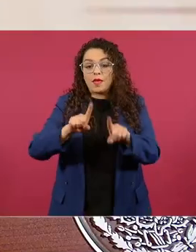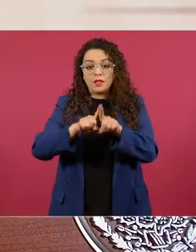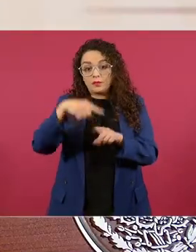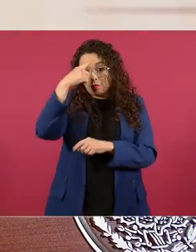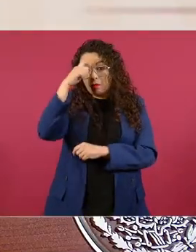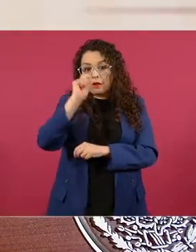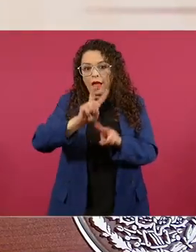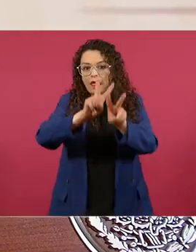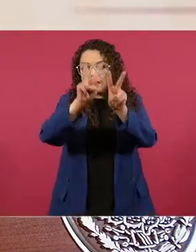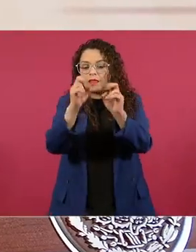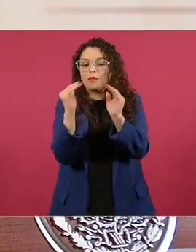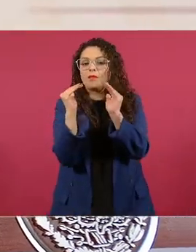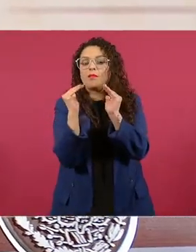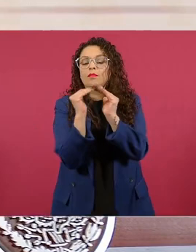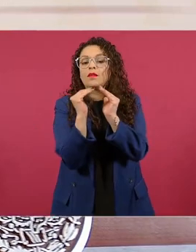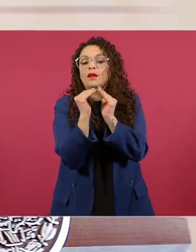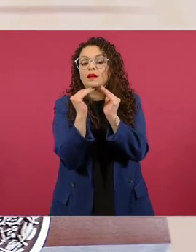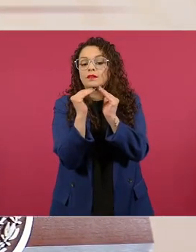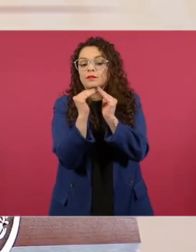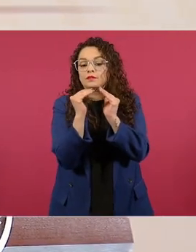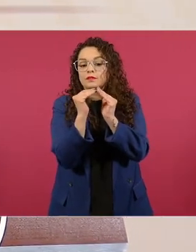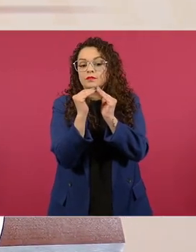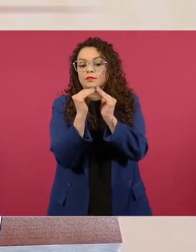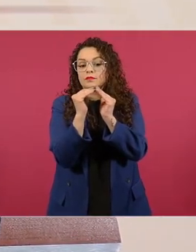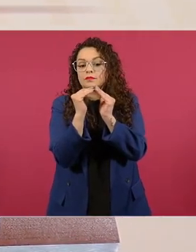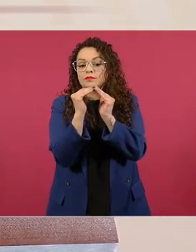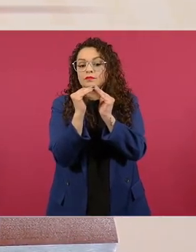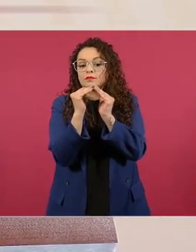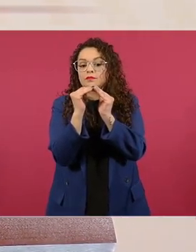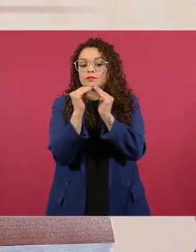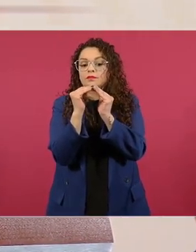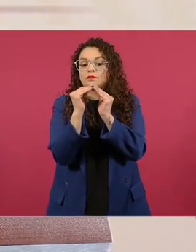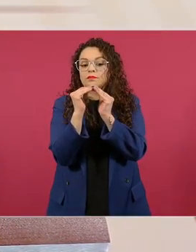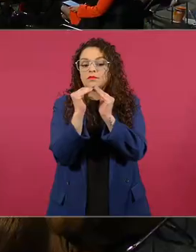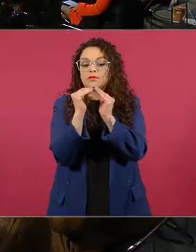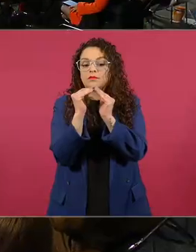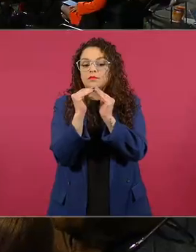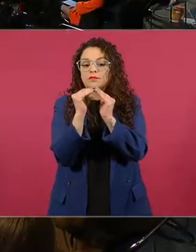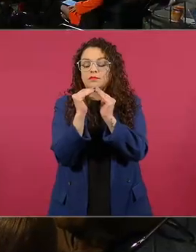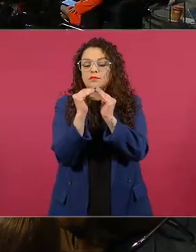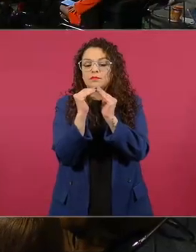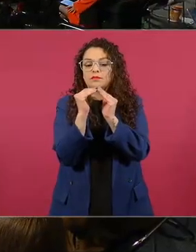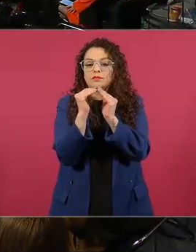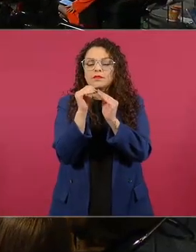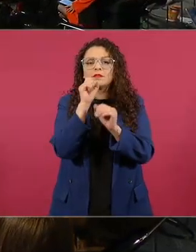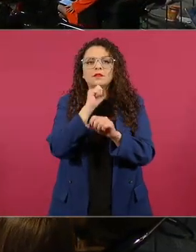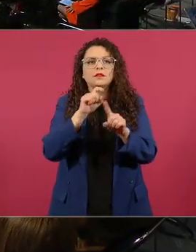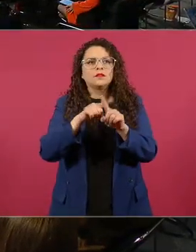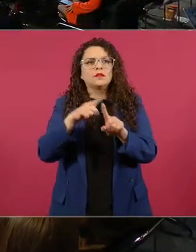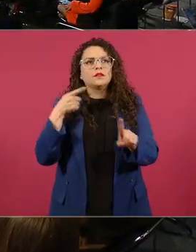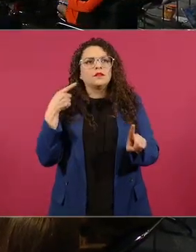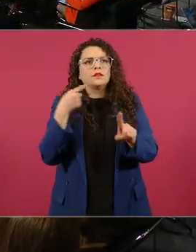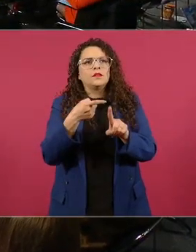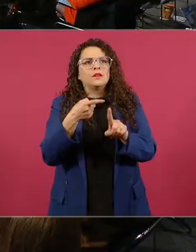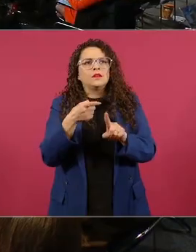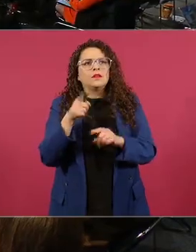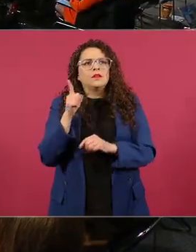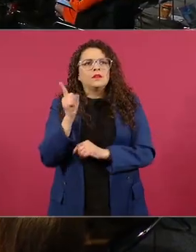y también Edna que es la que ve lo que es vivienda